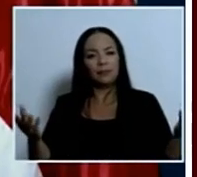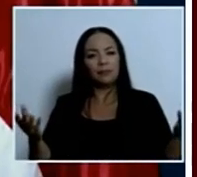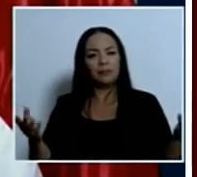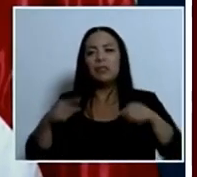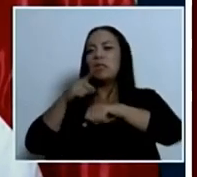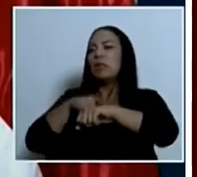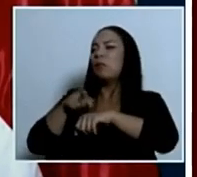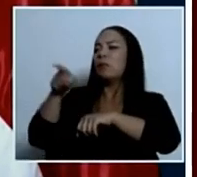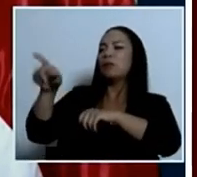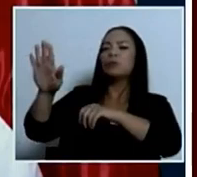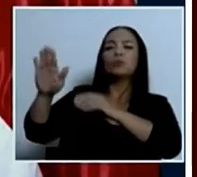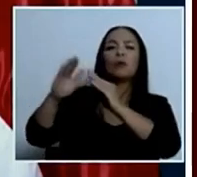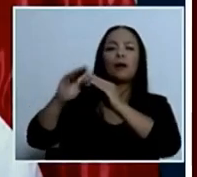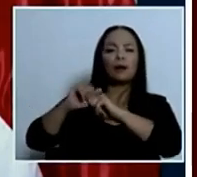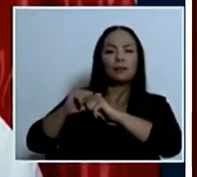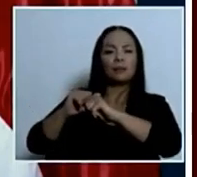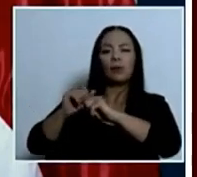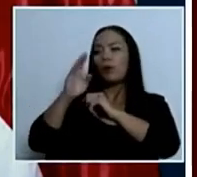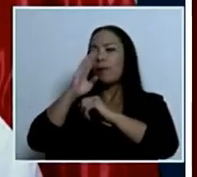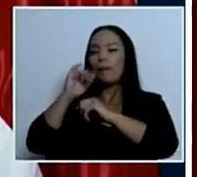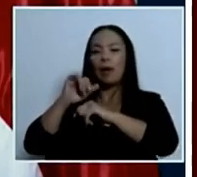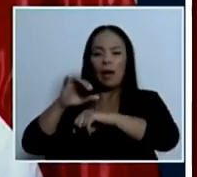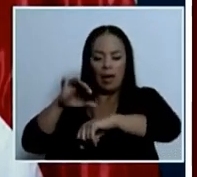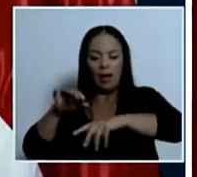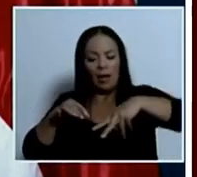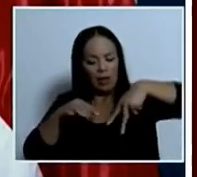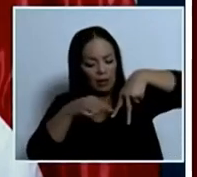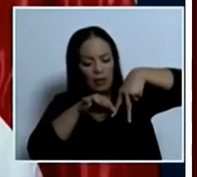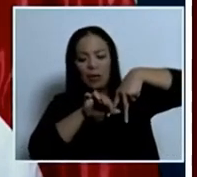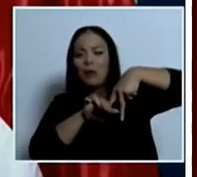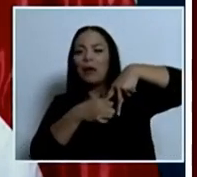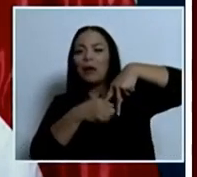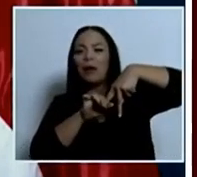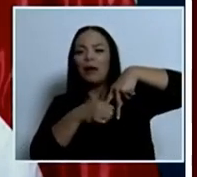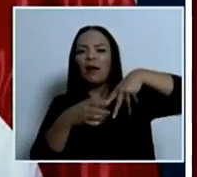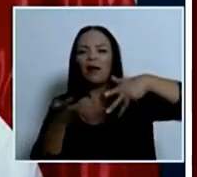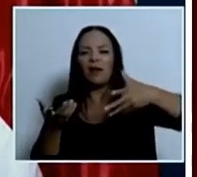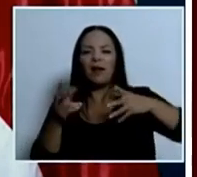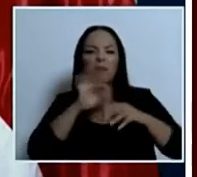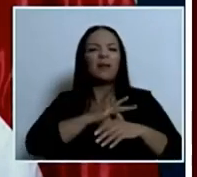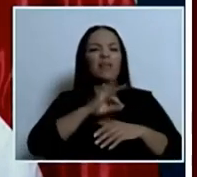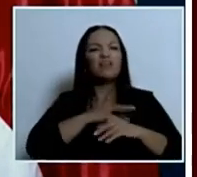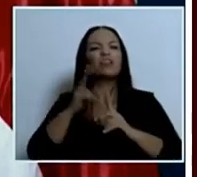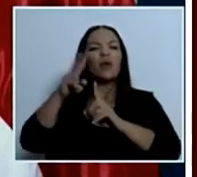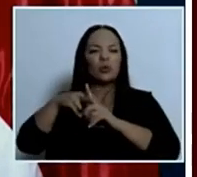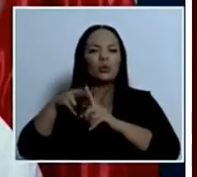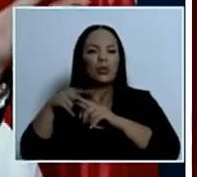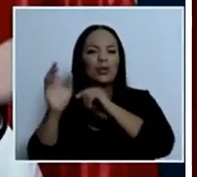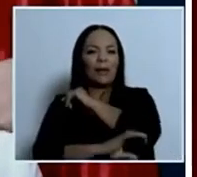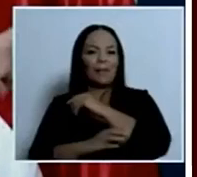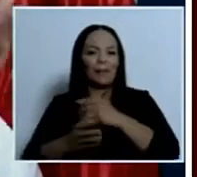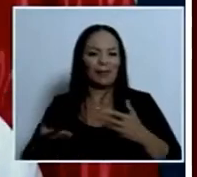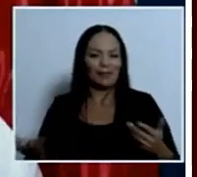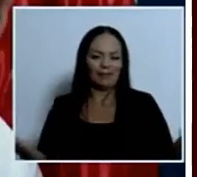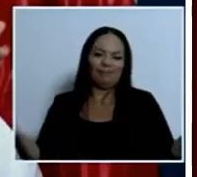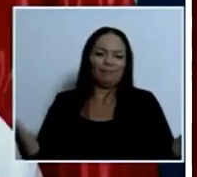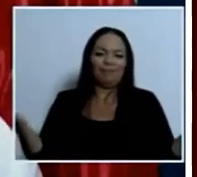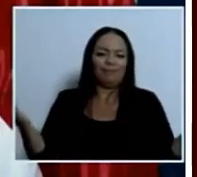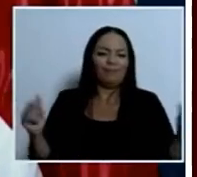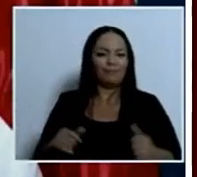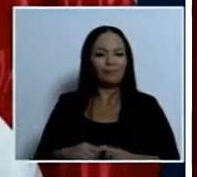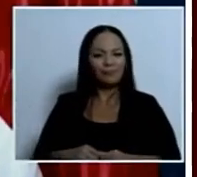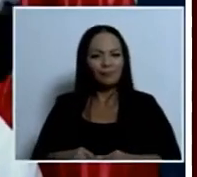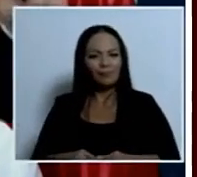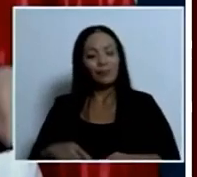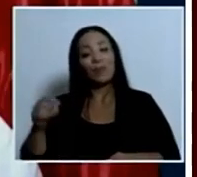mamá en su casa con una tovillera ejecución beneficio de ejecución de la pena a otro que estaba en beneficio de ejecución de